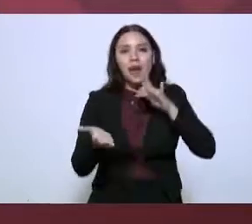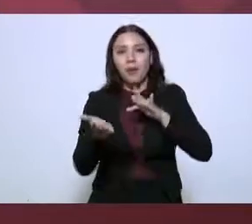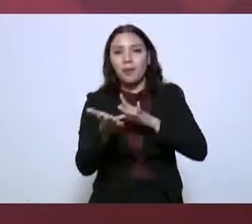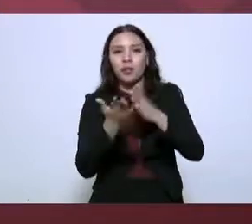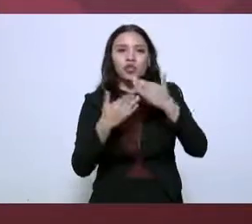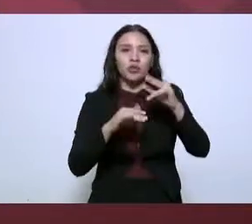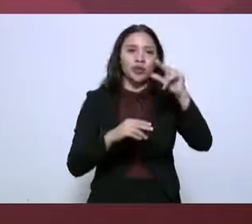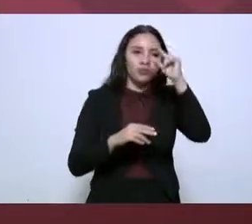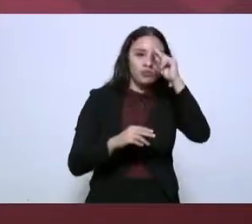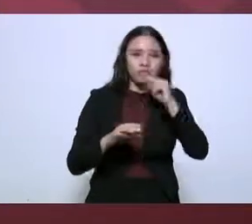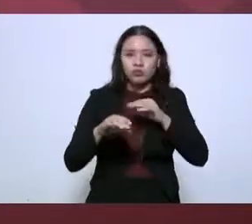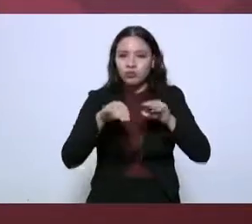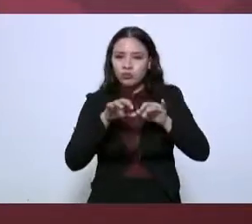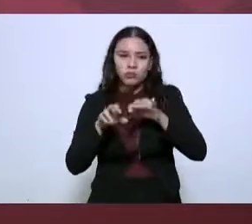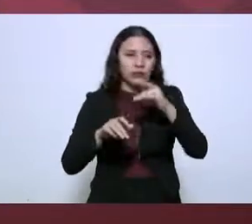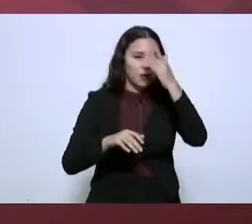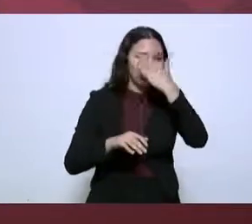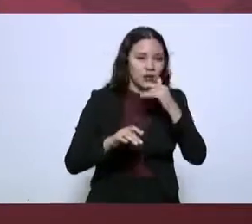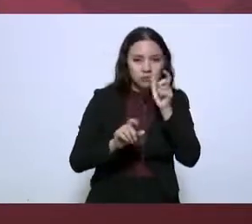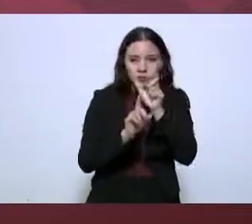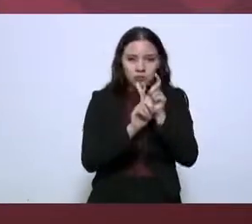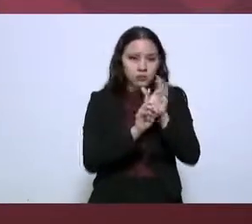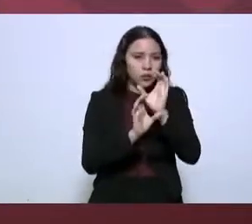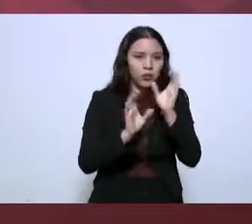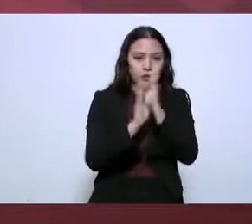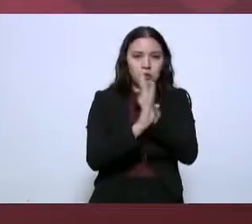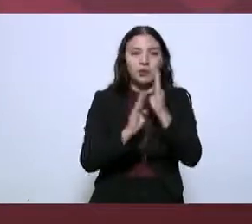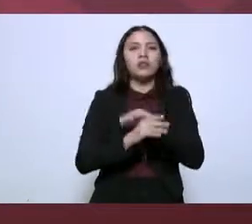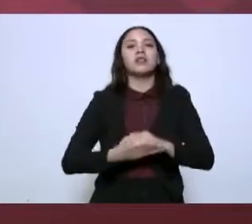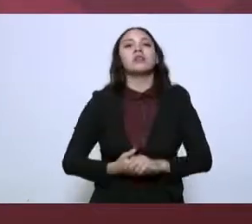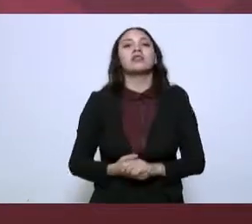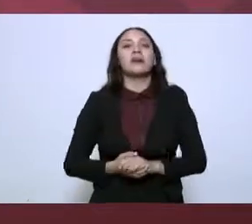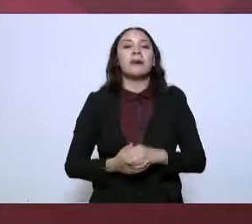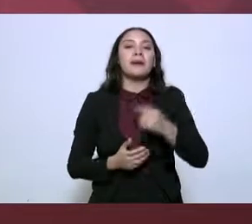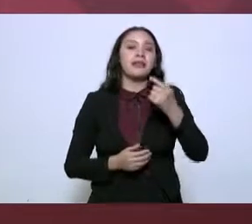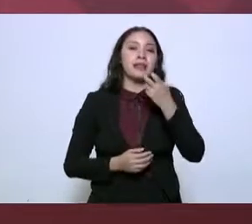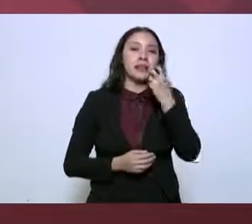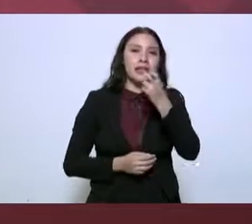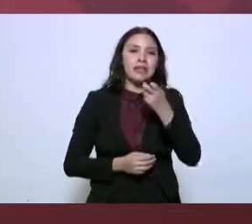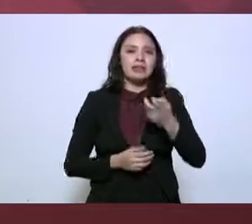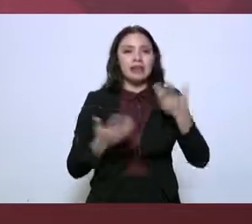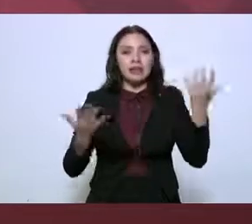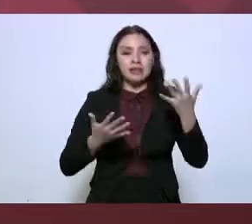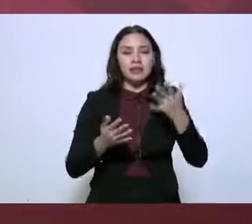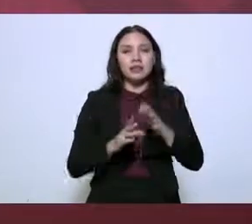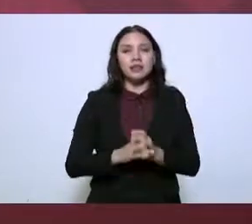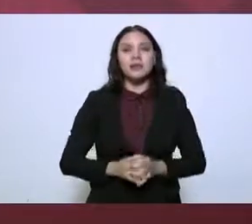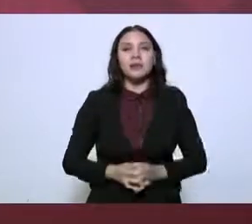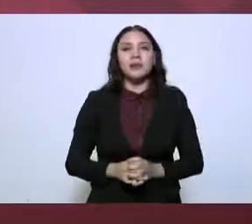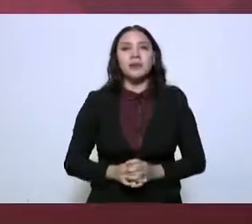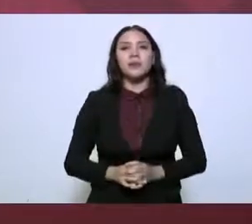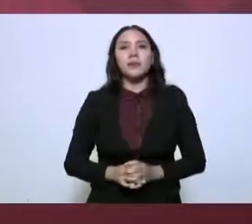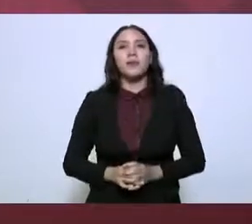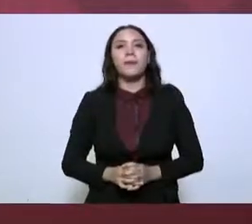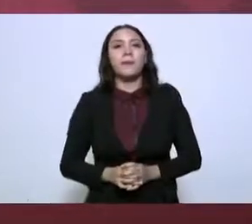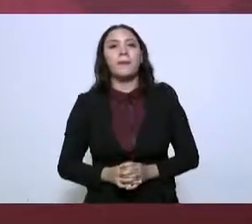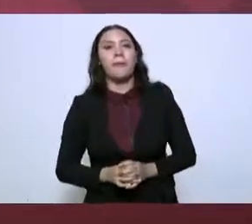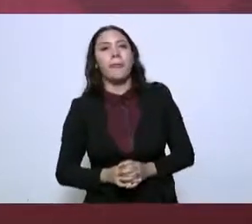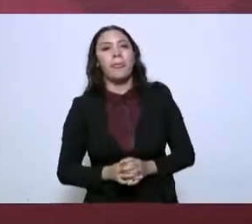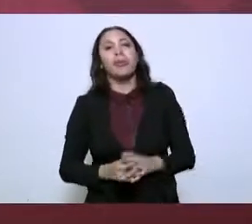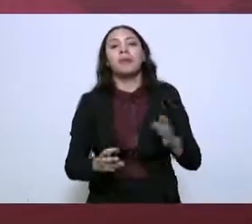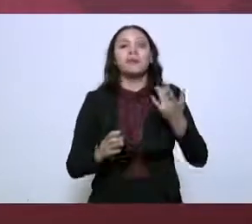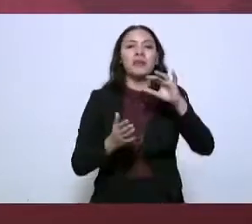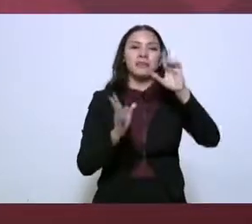de inteligencia, aquí en el Estado se apoyan en esta parte con el Centro